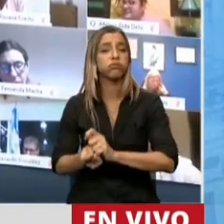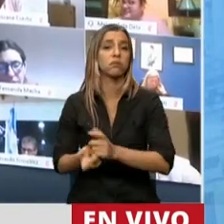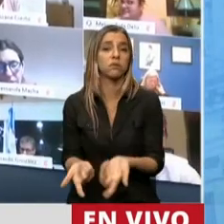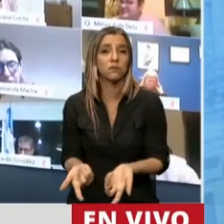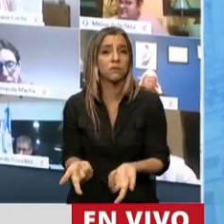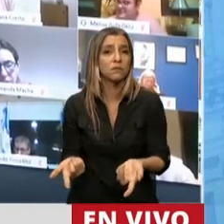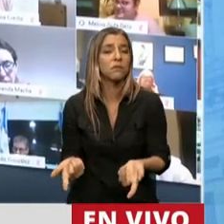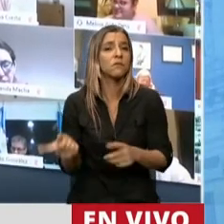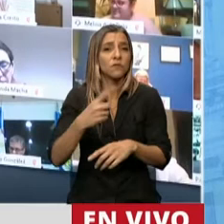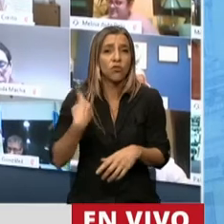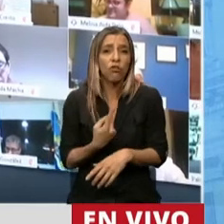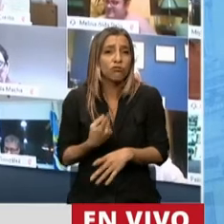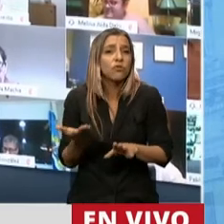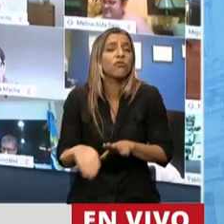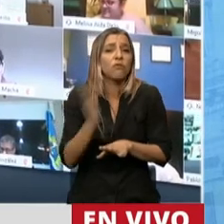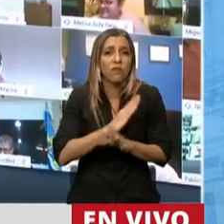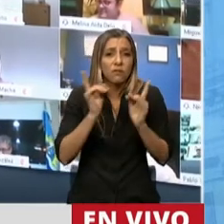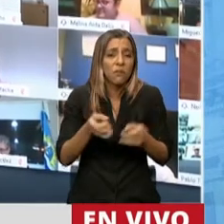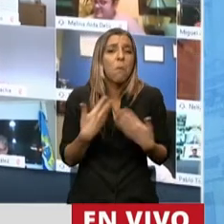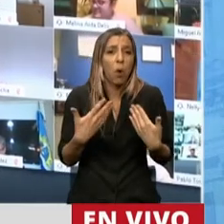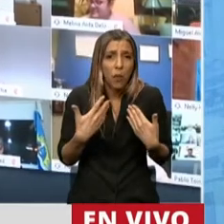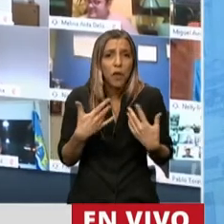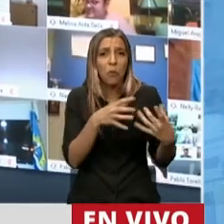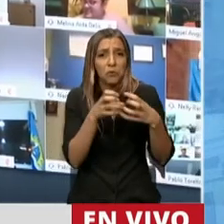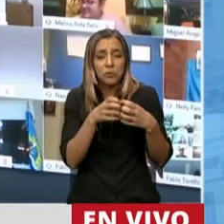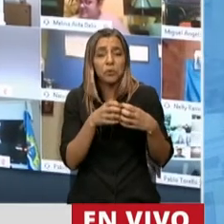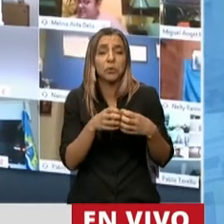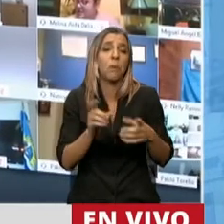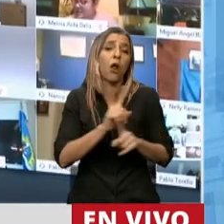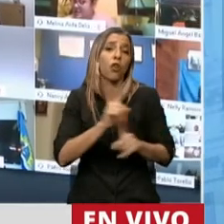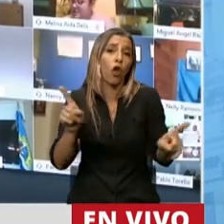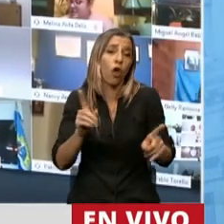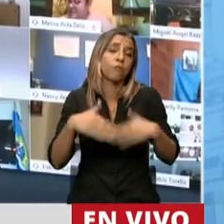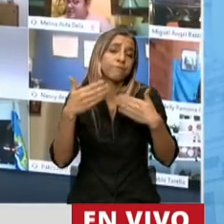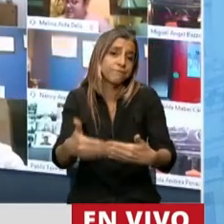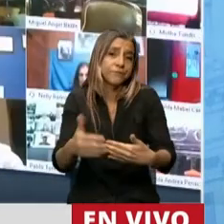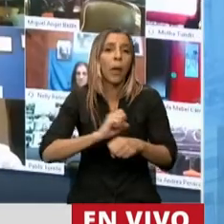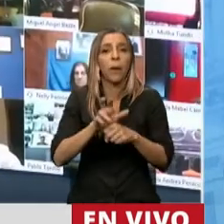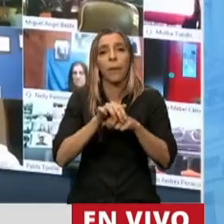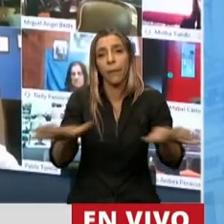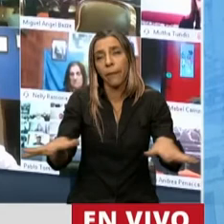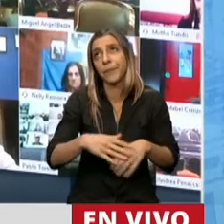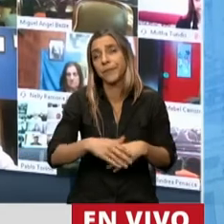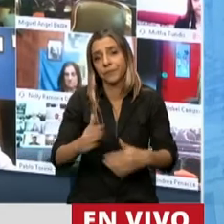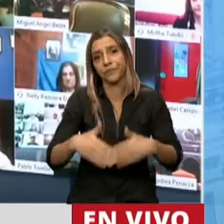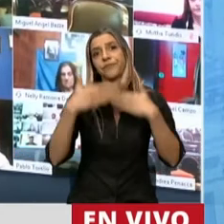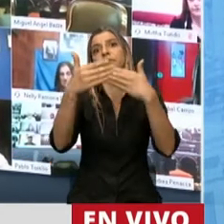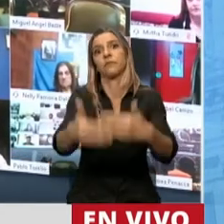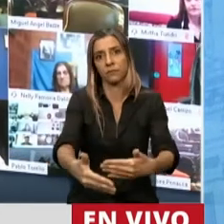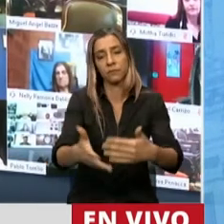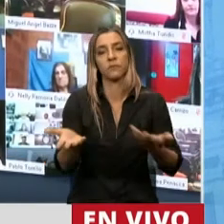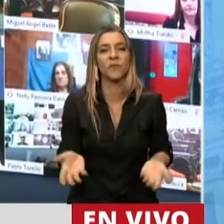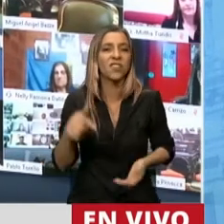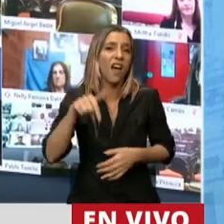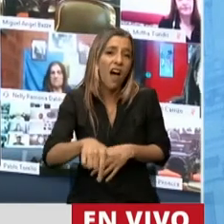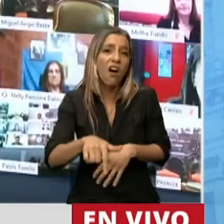periodo extraordinario de sesiones. Y no se hizo. Después vino la pandemia. Y en este contexto ya de múltiples